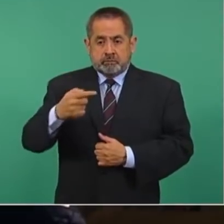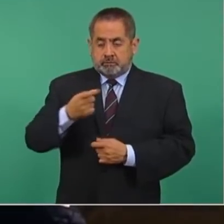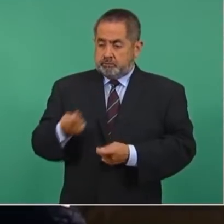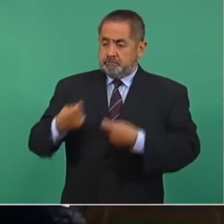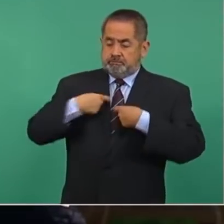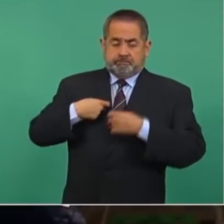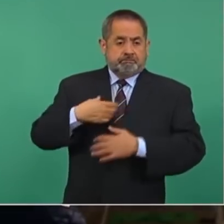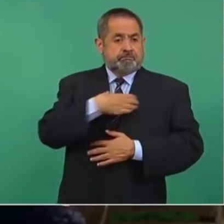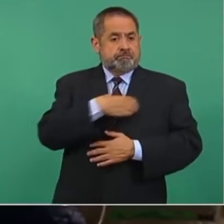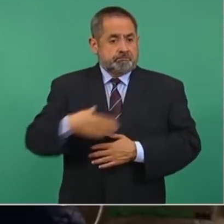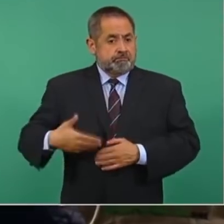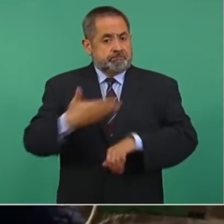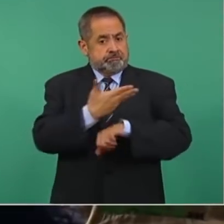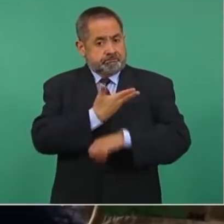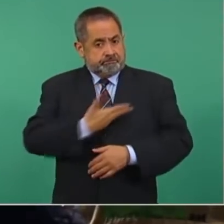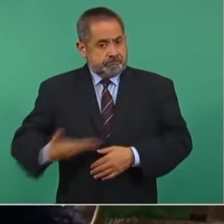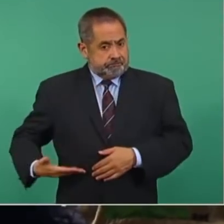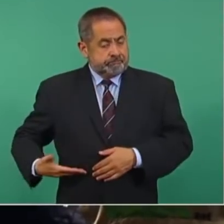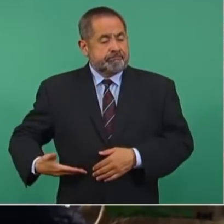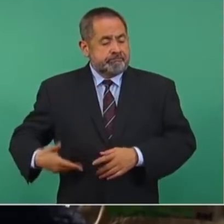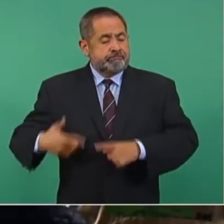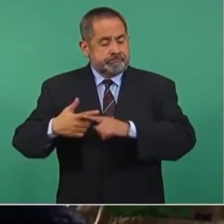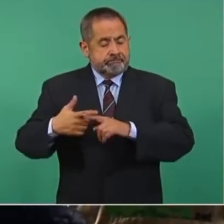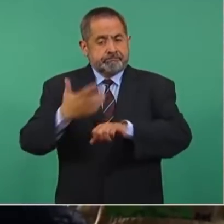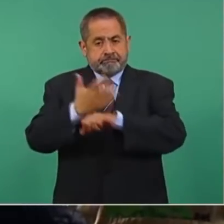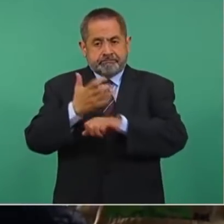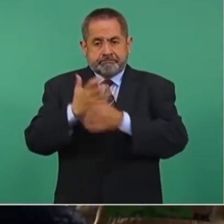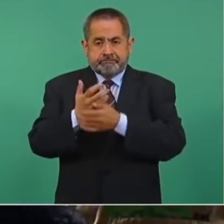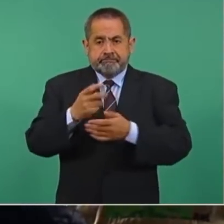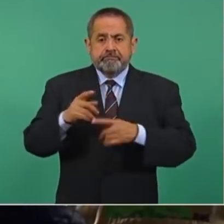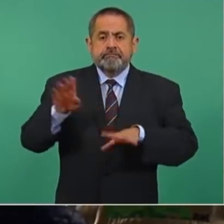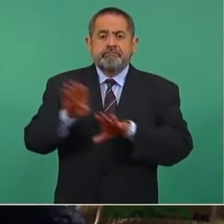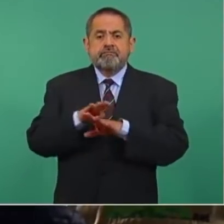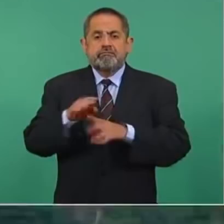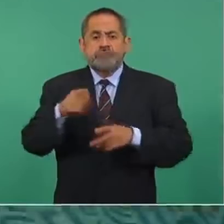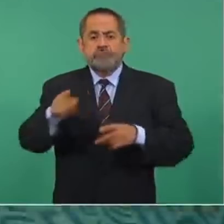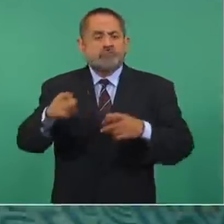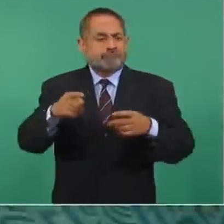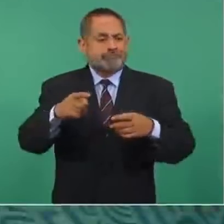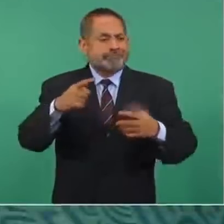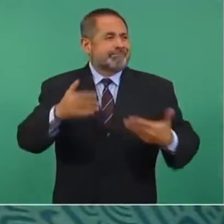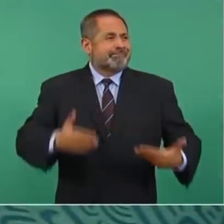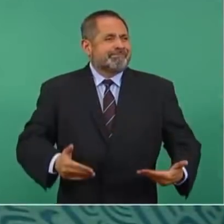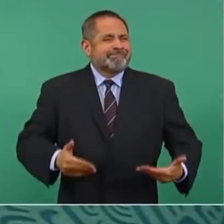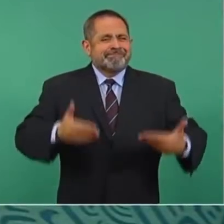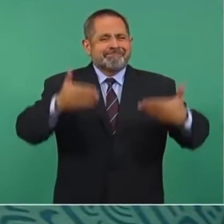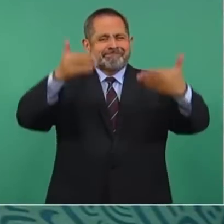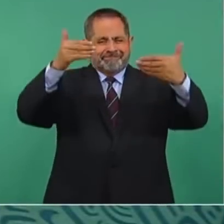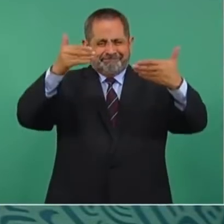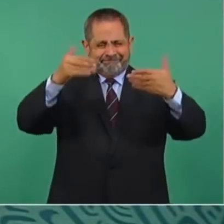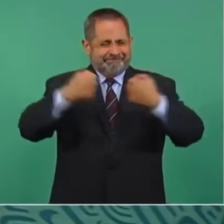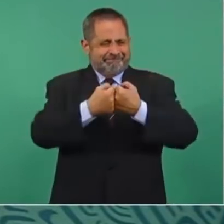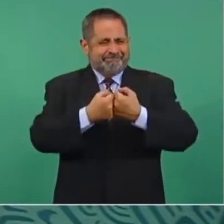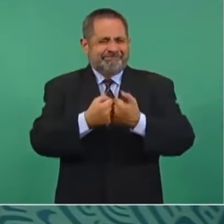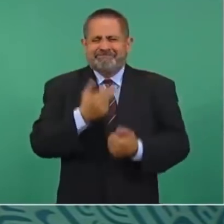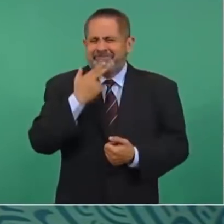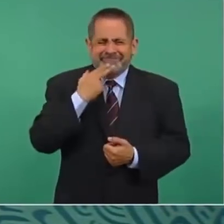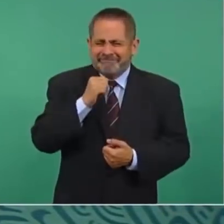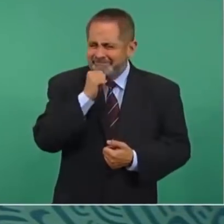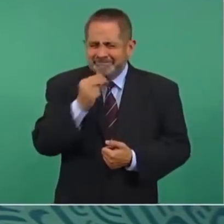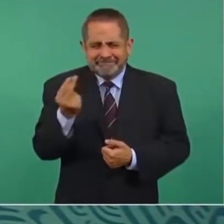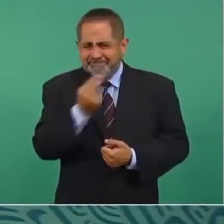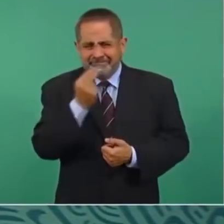asumí el cargo, redirigí los recursos del innecesario muro fronterizo hacia aprobadas